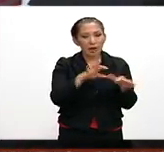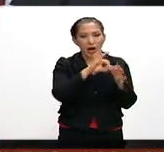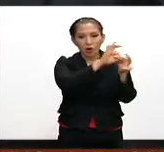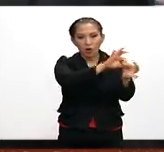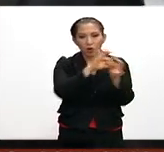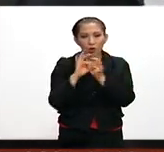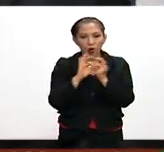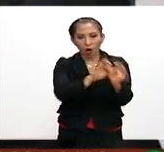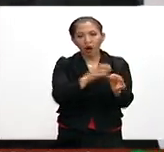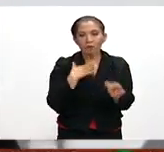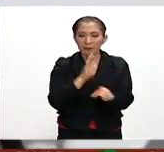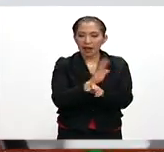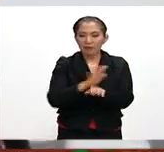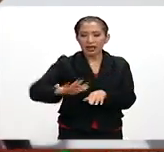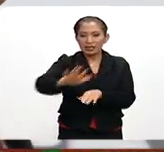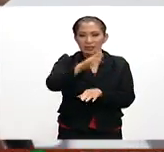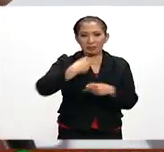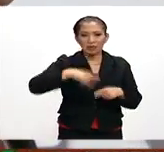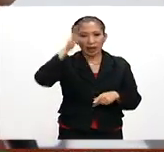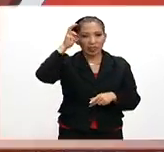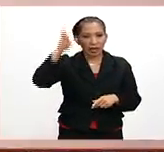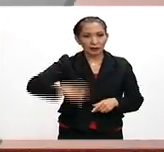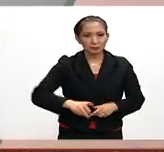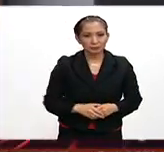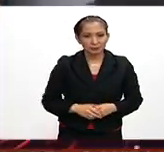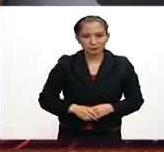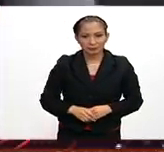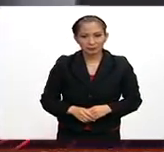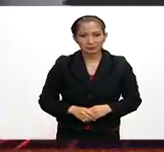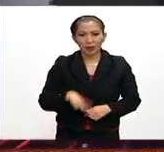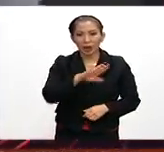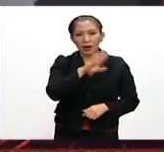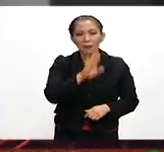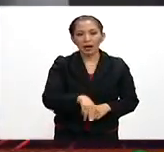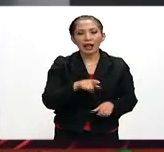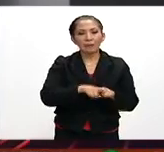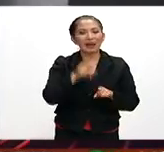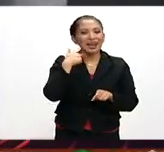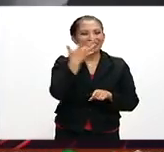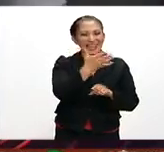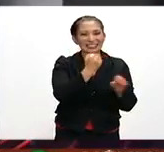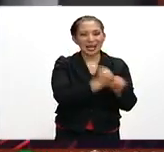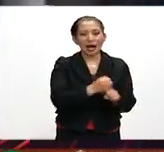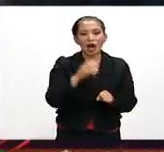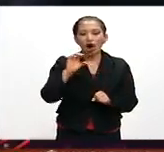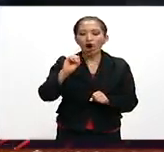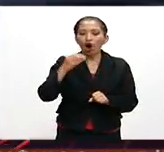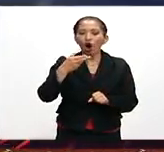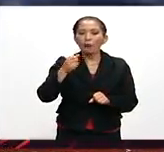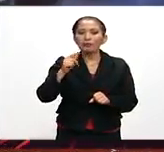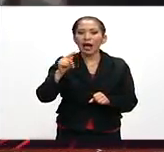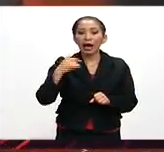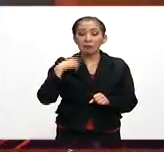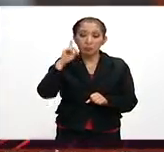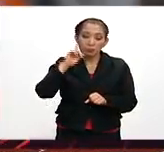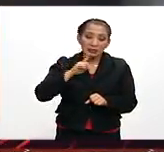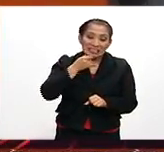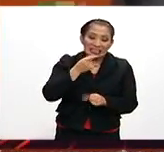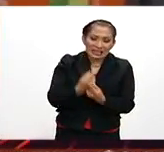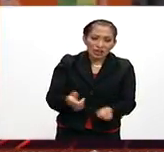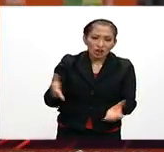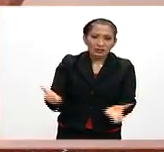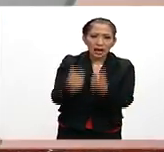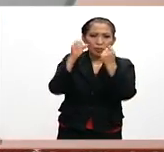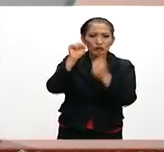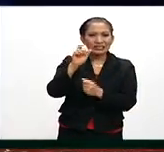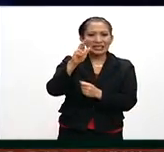conjunto en favor de los hidalguenses. Muere la hermana de 10 años de Omran, el niño ícono de la masacre en